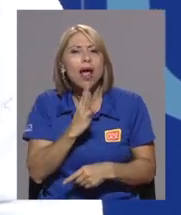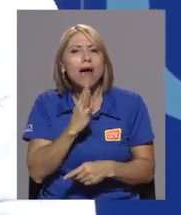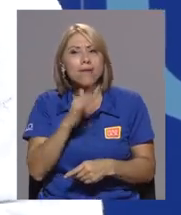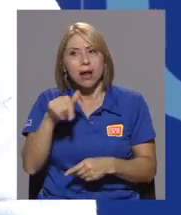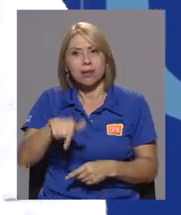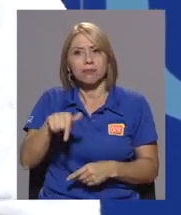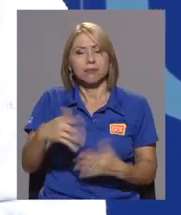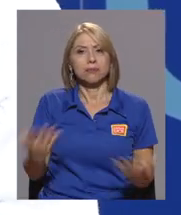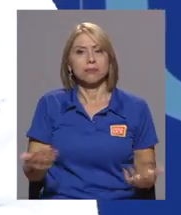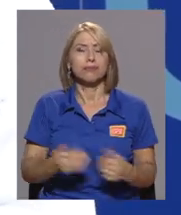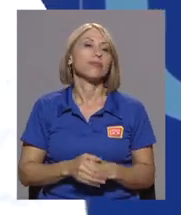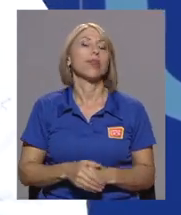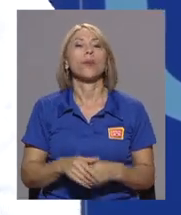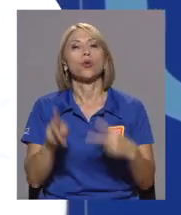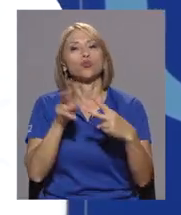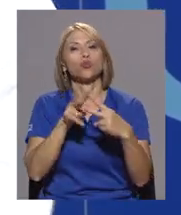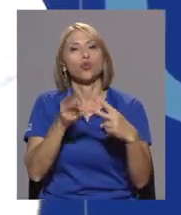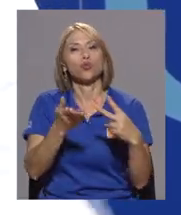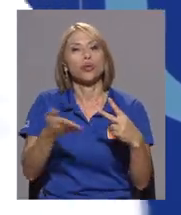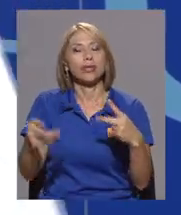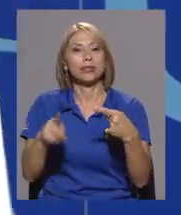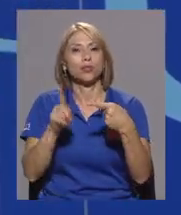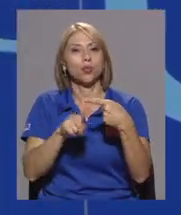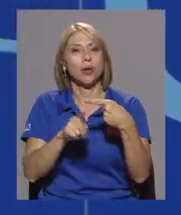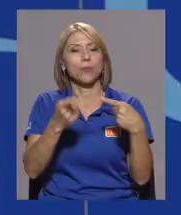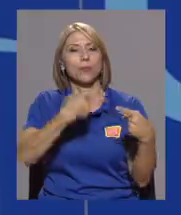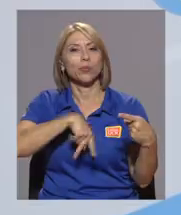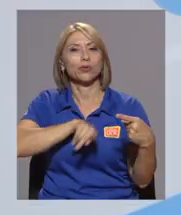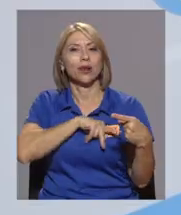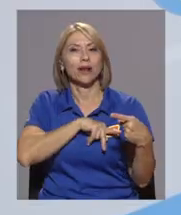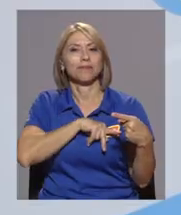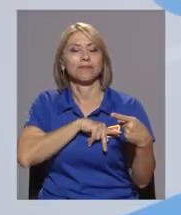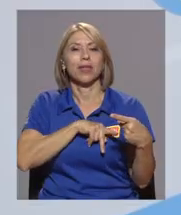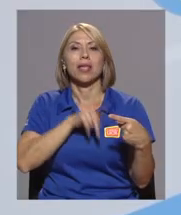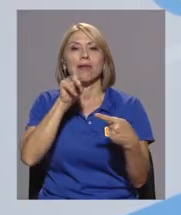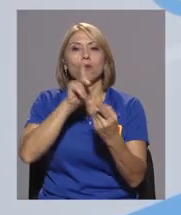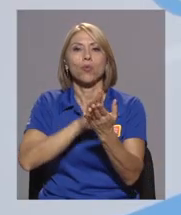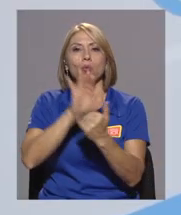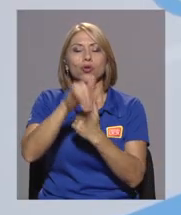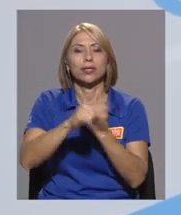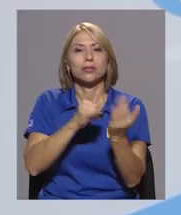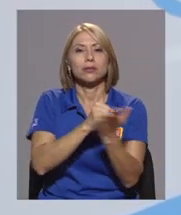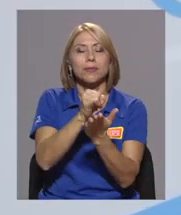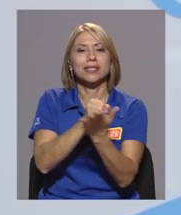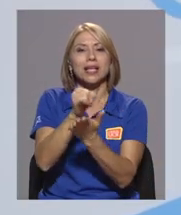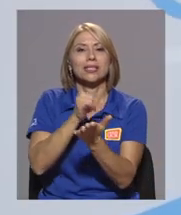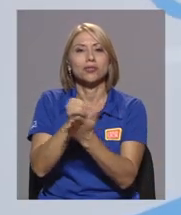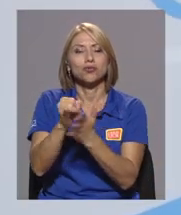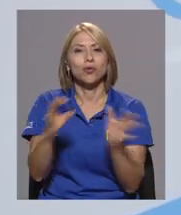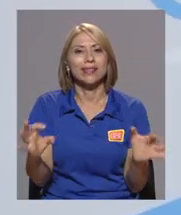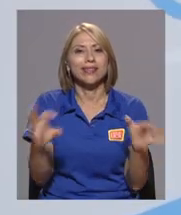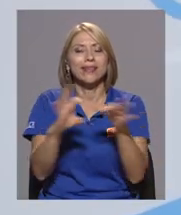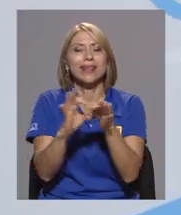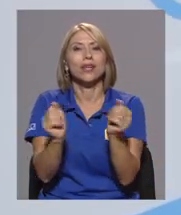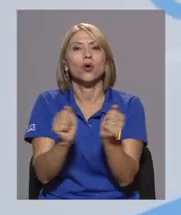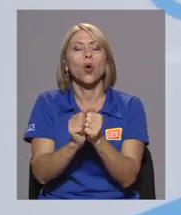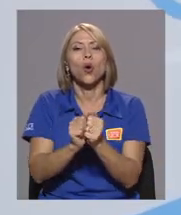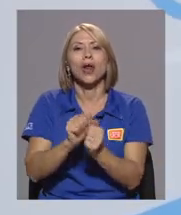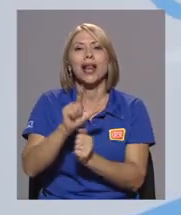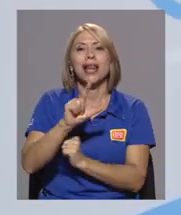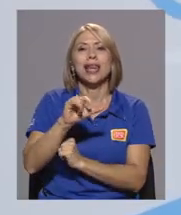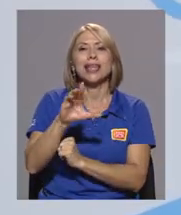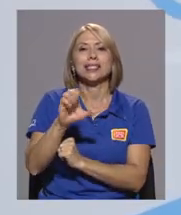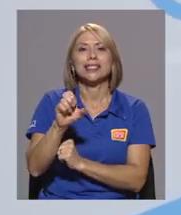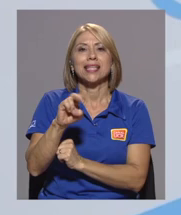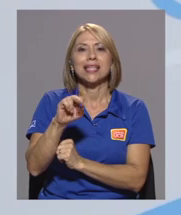¿qué está pasando un poco? ¿Por qué hablar de esto en nuestro país? Bueno, dos cosas. Una muy personal, que fue un